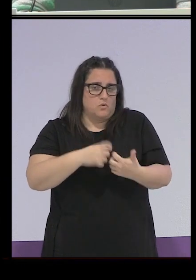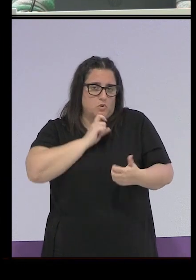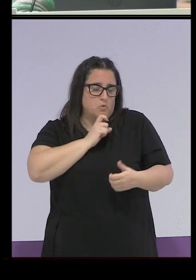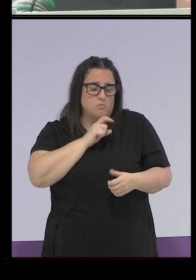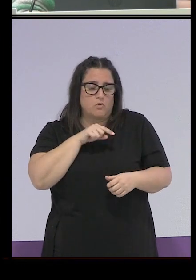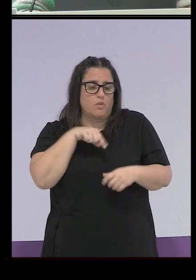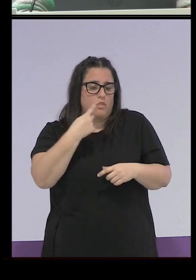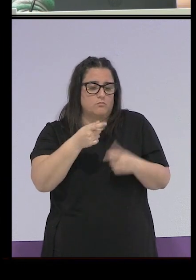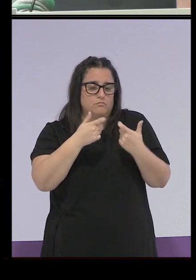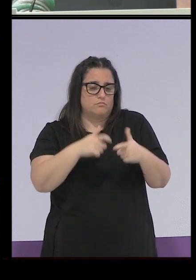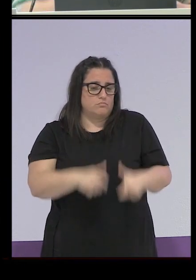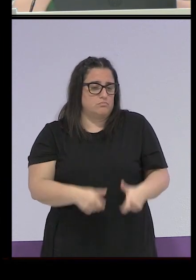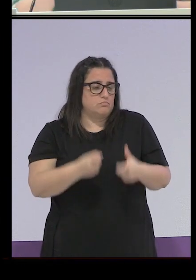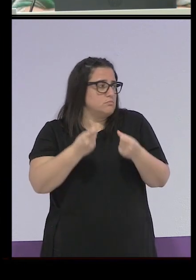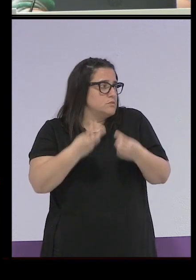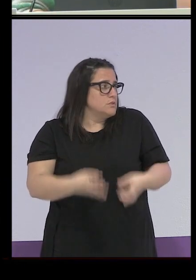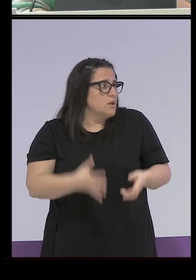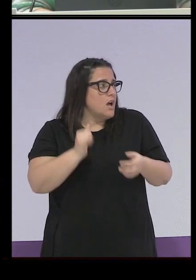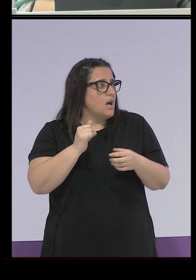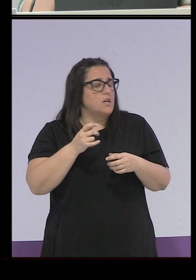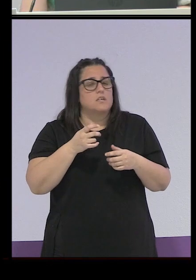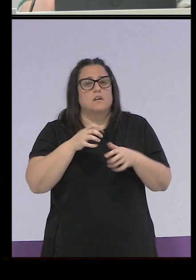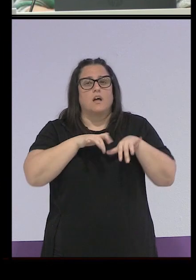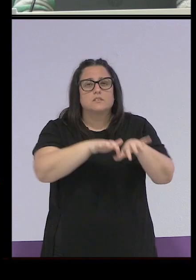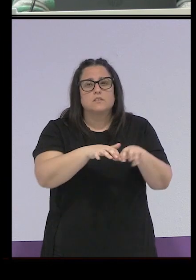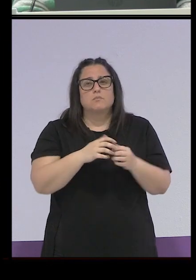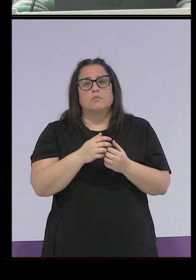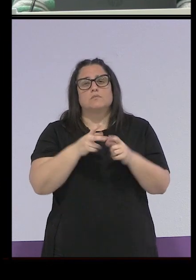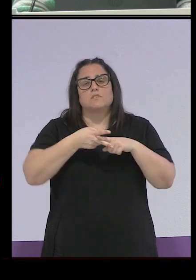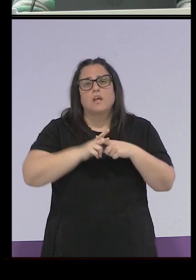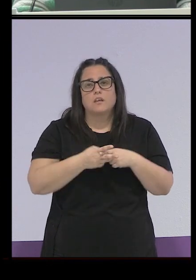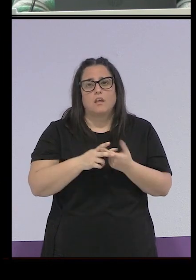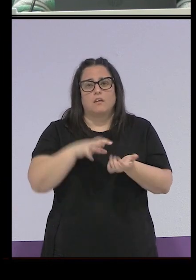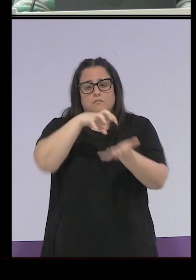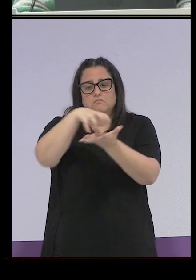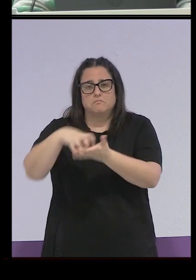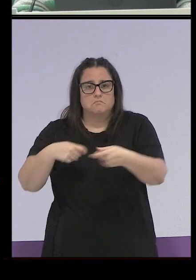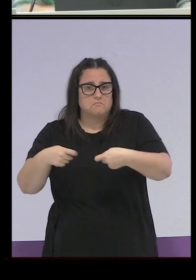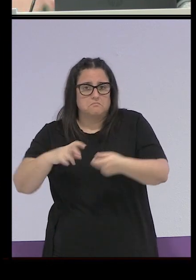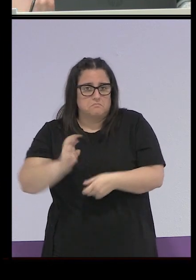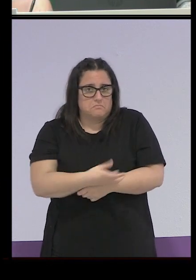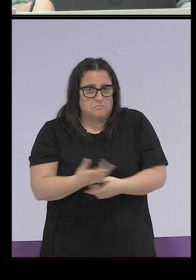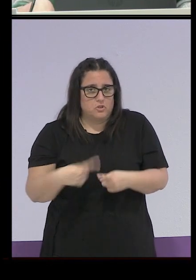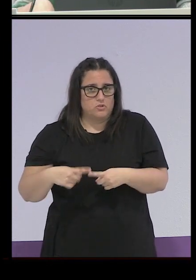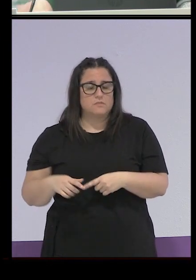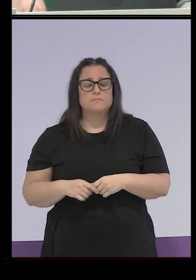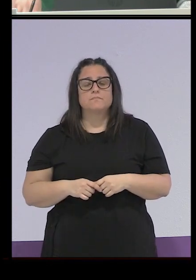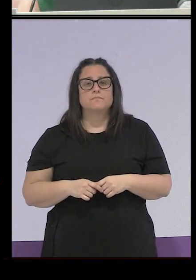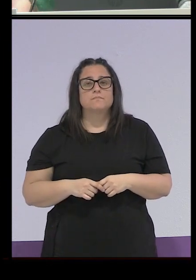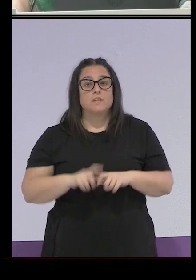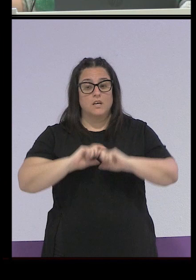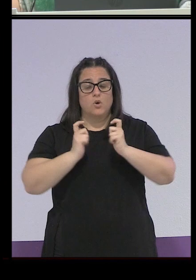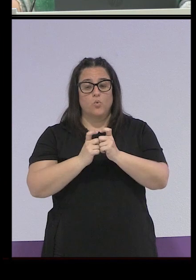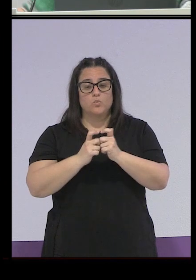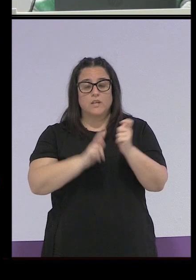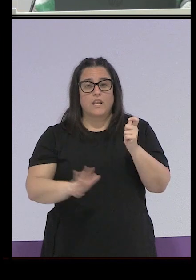cuestiones, como veis, archivos, talleres, establecimientos, diferentes cosas. Esta Junta Nacional se